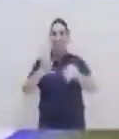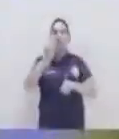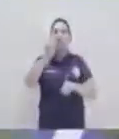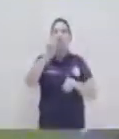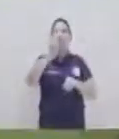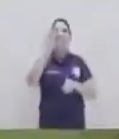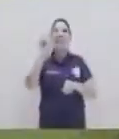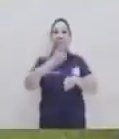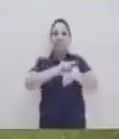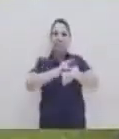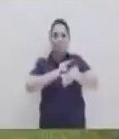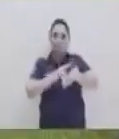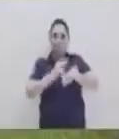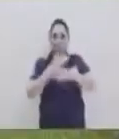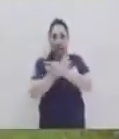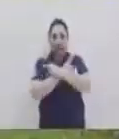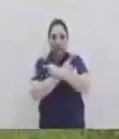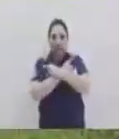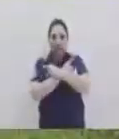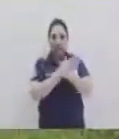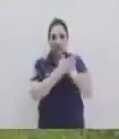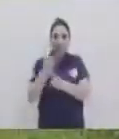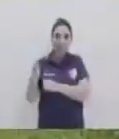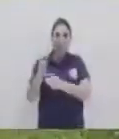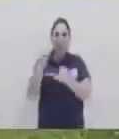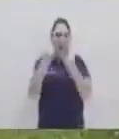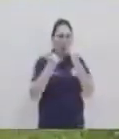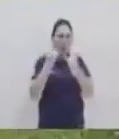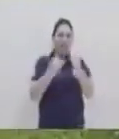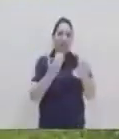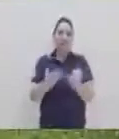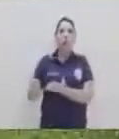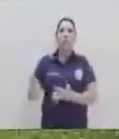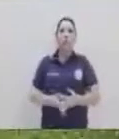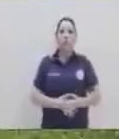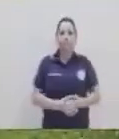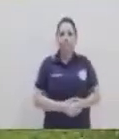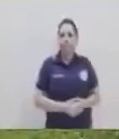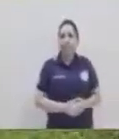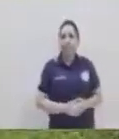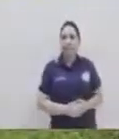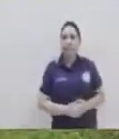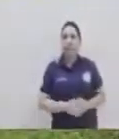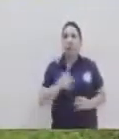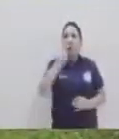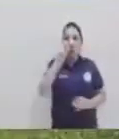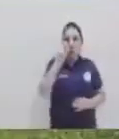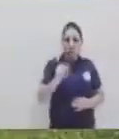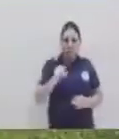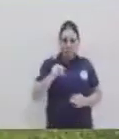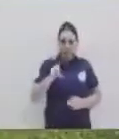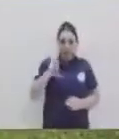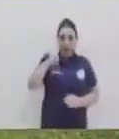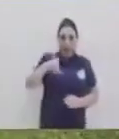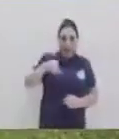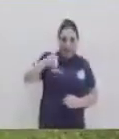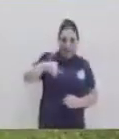minuto y para el último ejercicio vamos a necesitar una pequeña grada